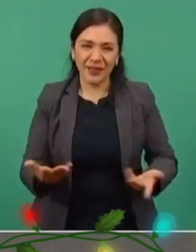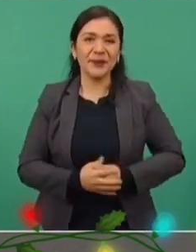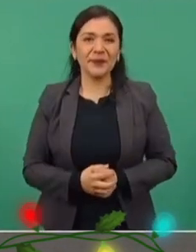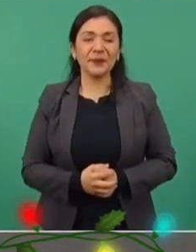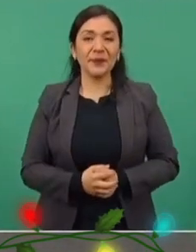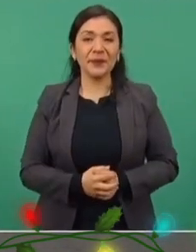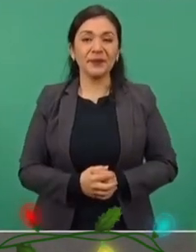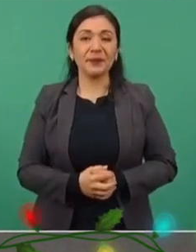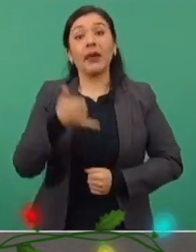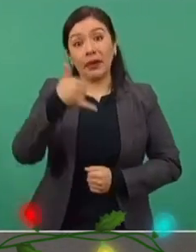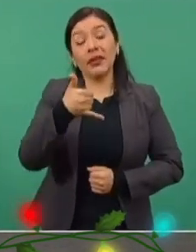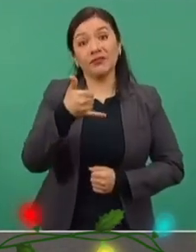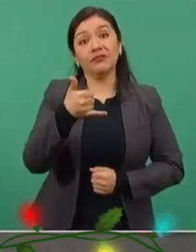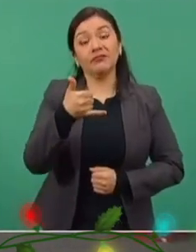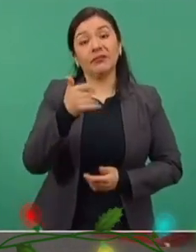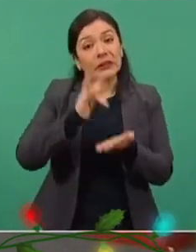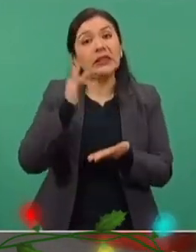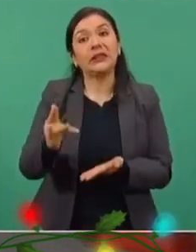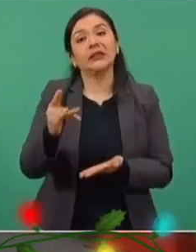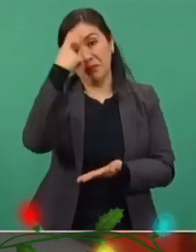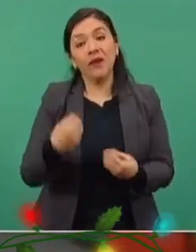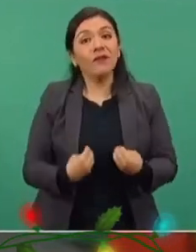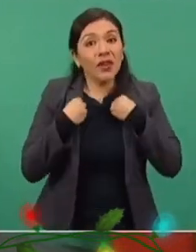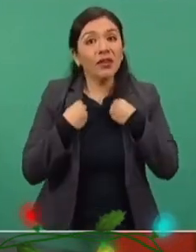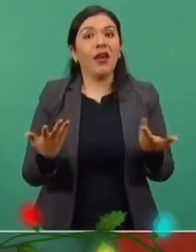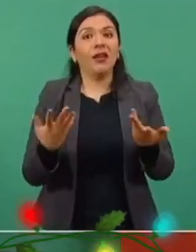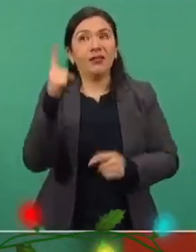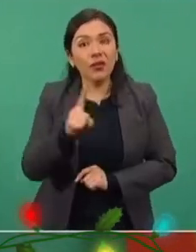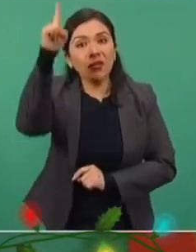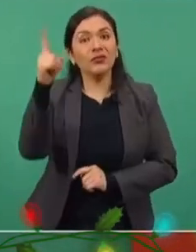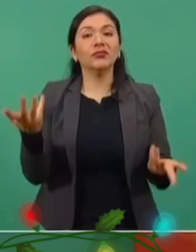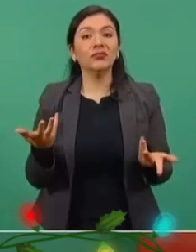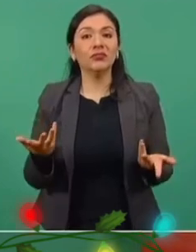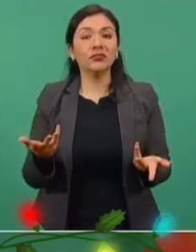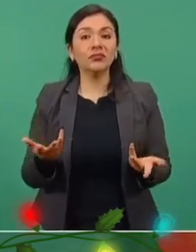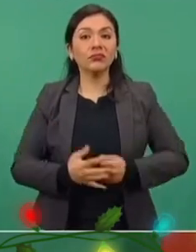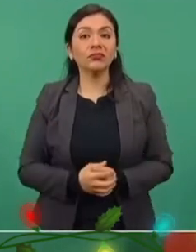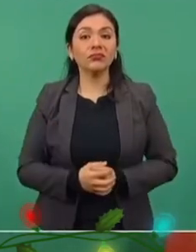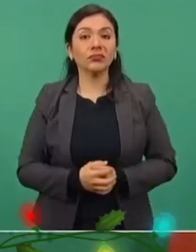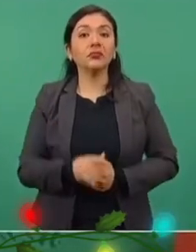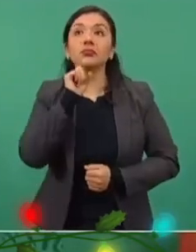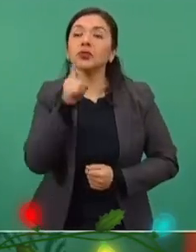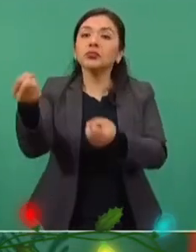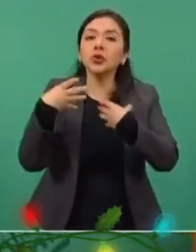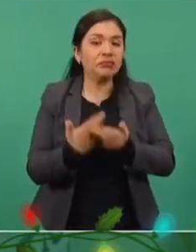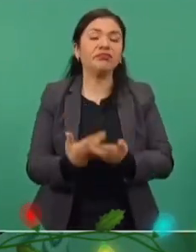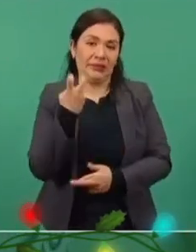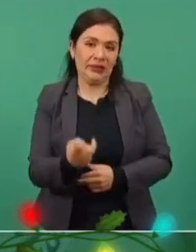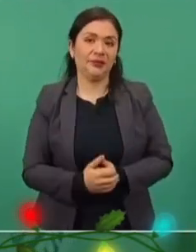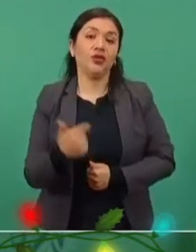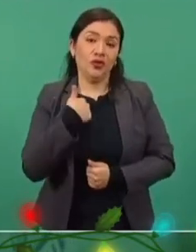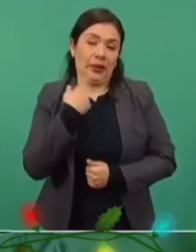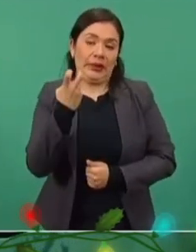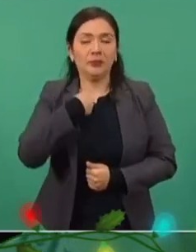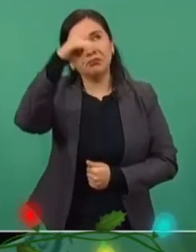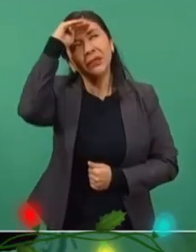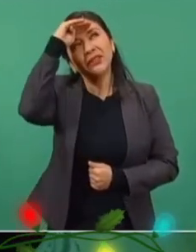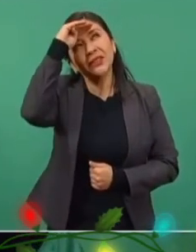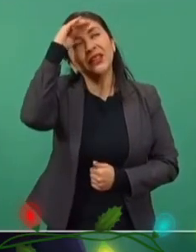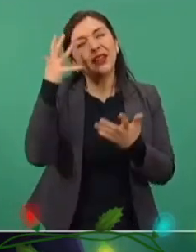y que le demos gracias a la vida, al Creador que nos ha dado tanto. Entonces, deseo